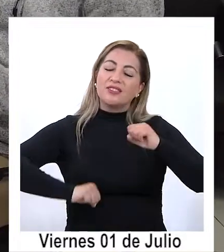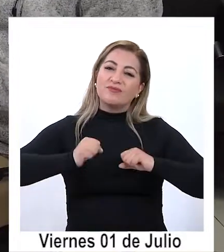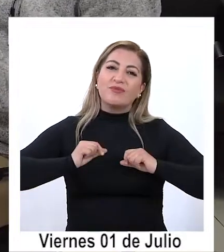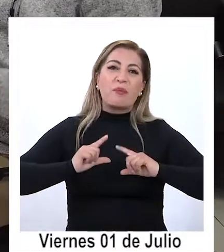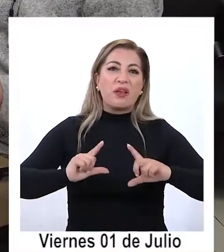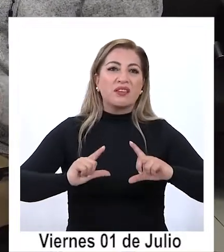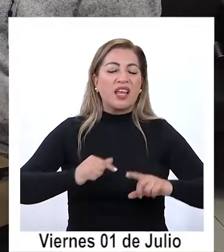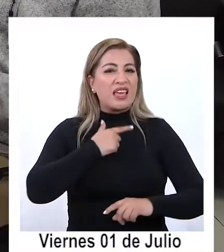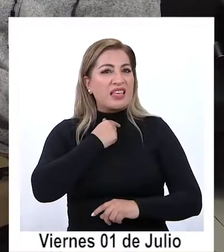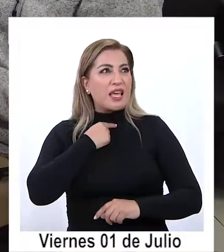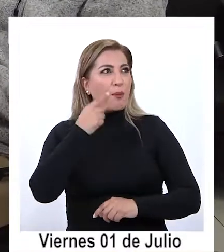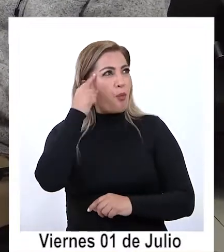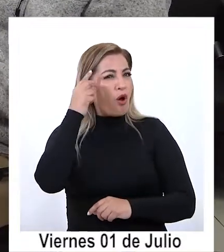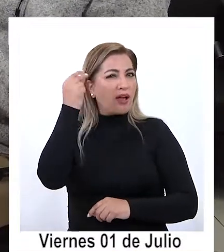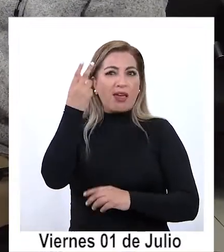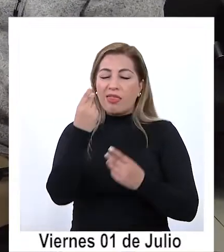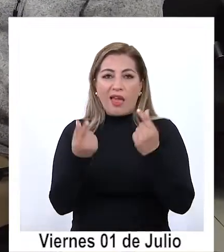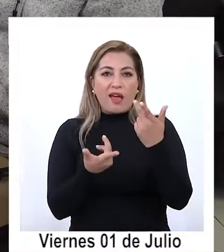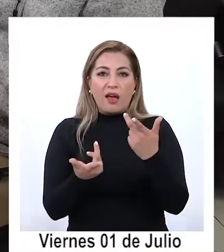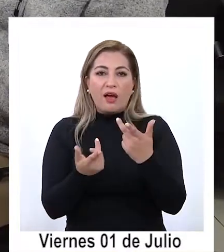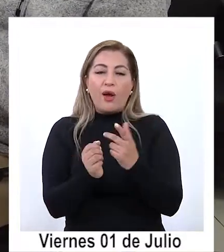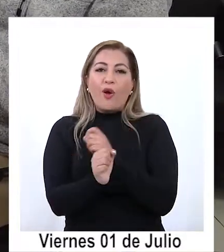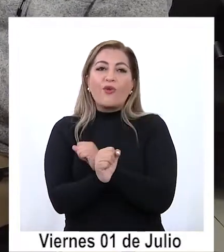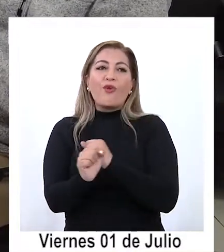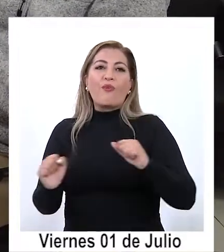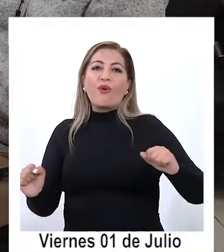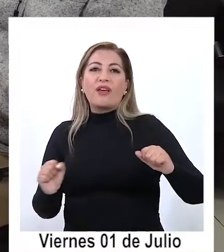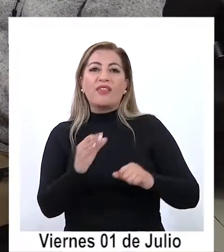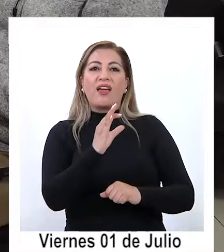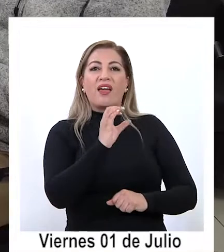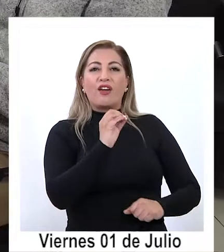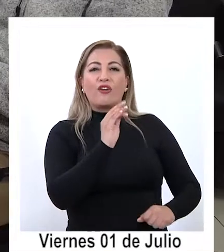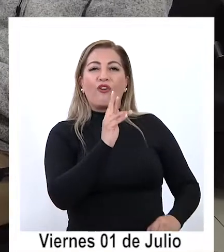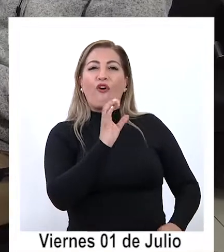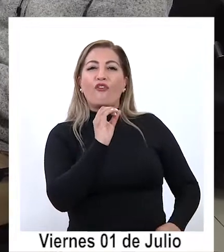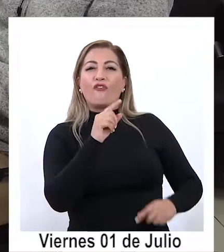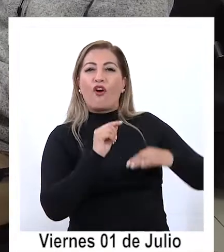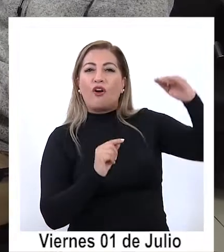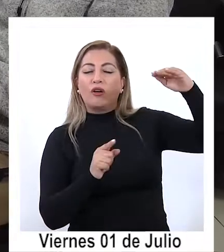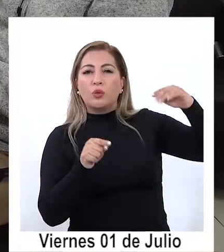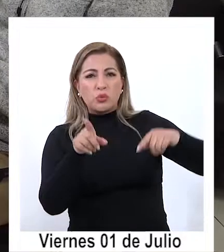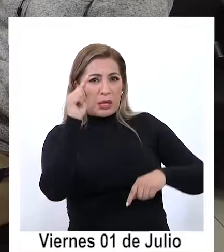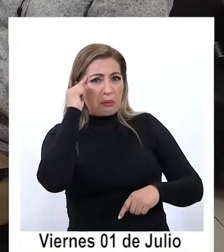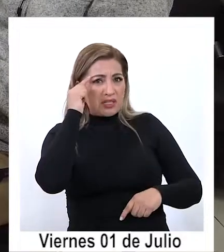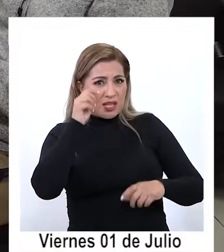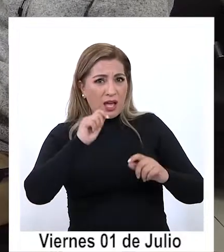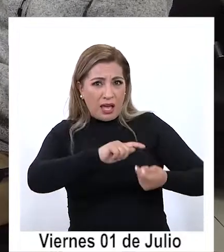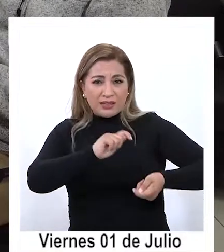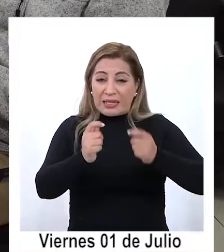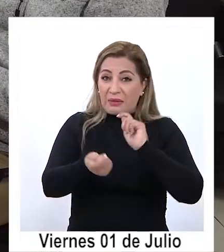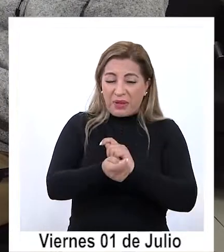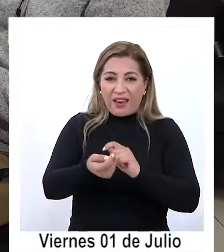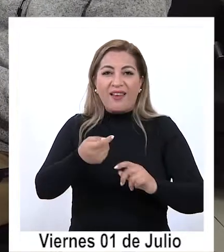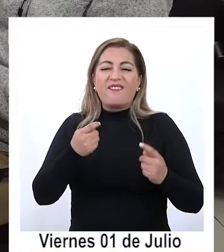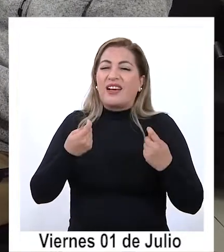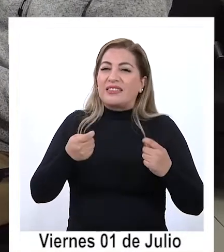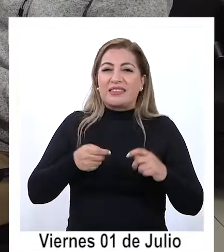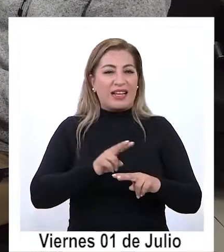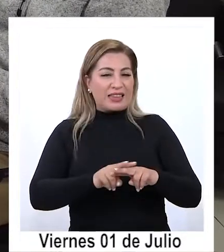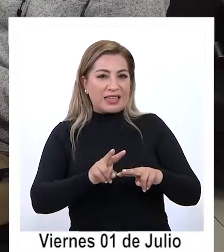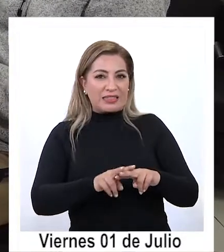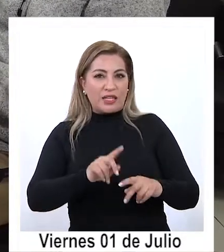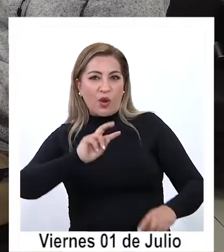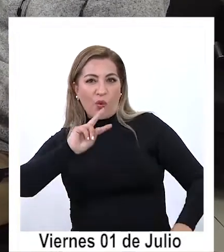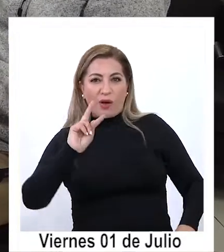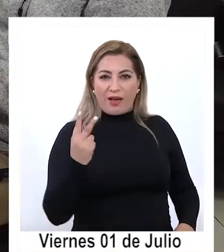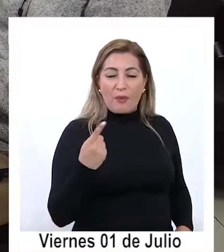cierto que a lo mejor tienen grandes ideas pero que no llegaban o no llegan a la Corfo usted cree que esto va a cambiar van a tratar de generar ahí